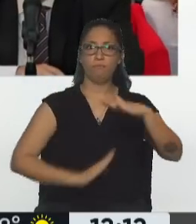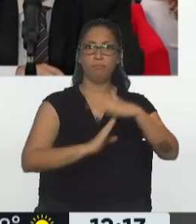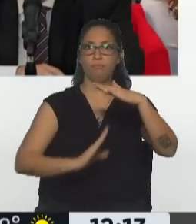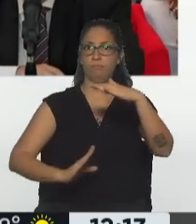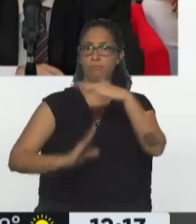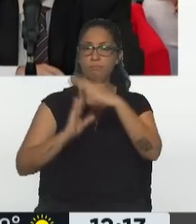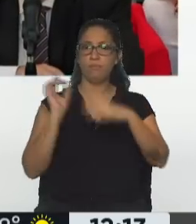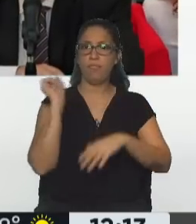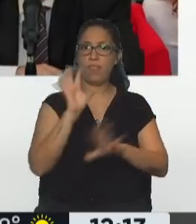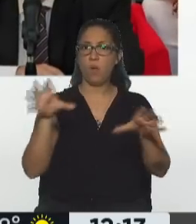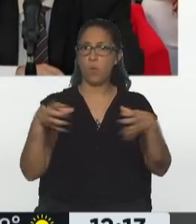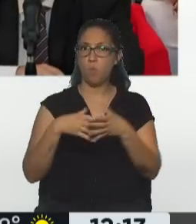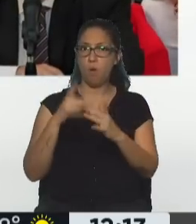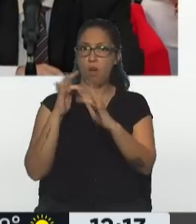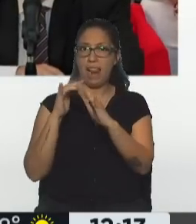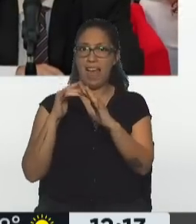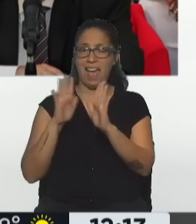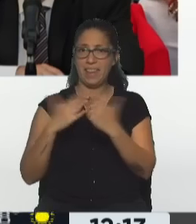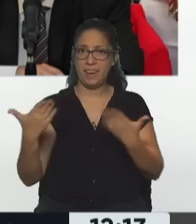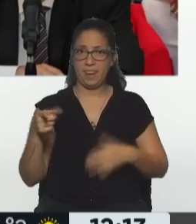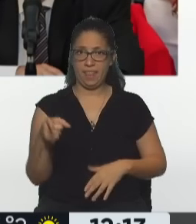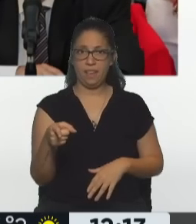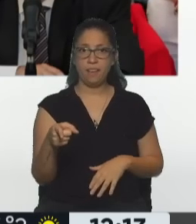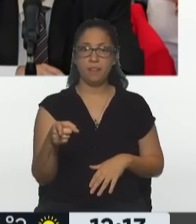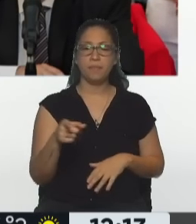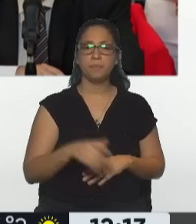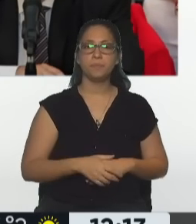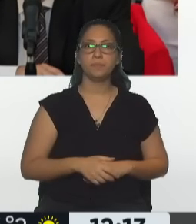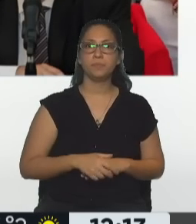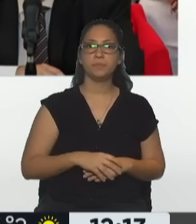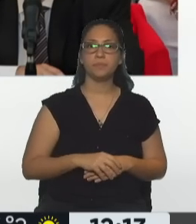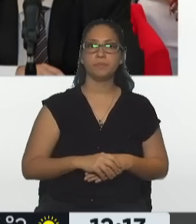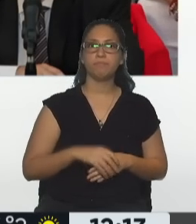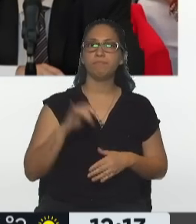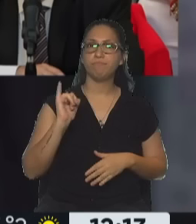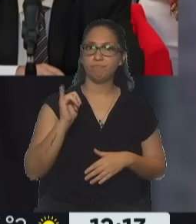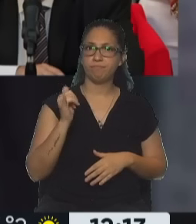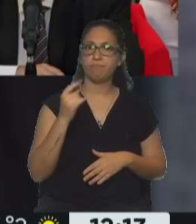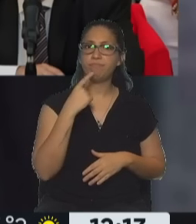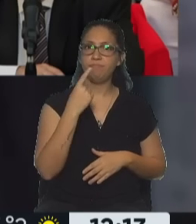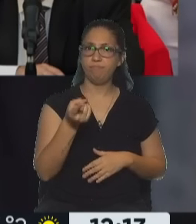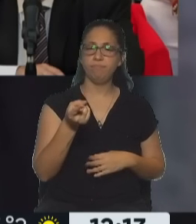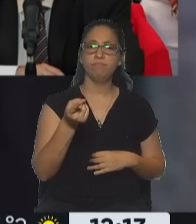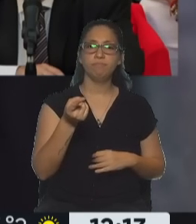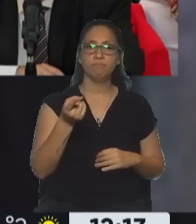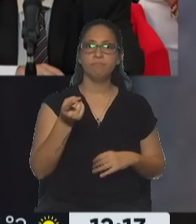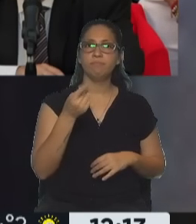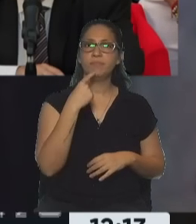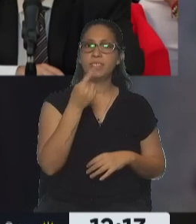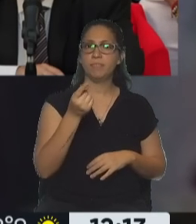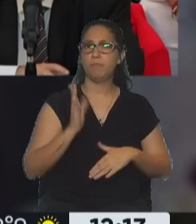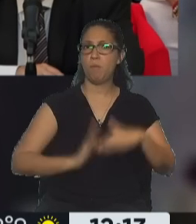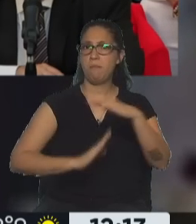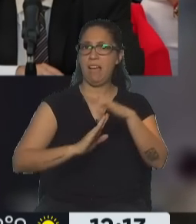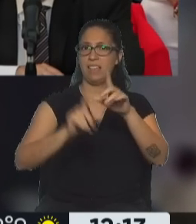del grupo Clarín. Sí, efectivamente, dentro de las prohibiciones que tienen los magistrados